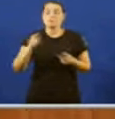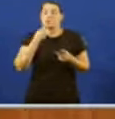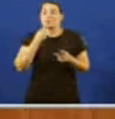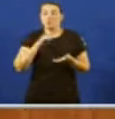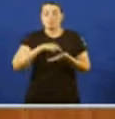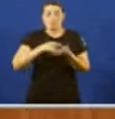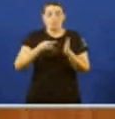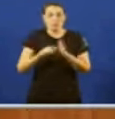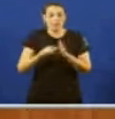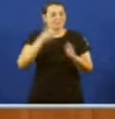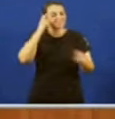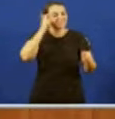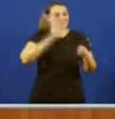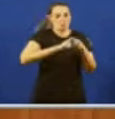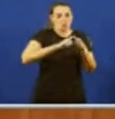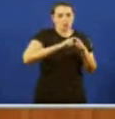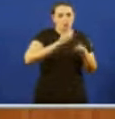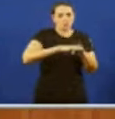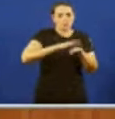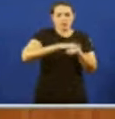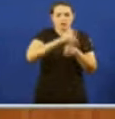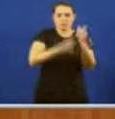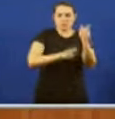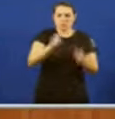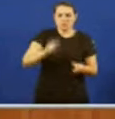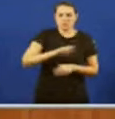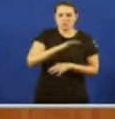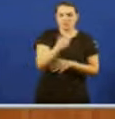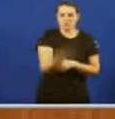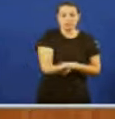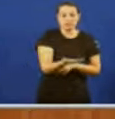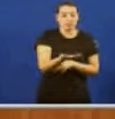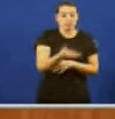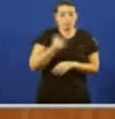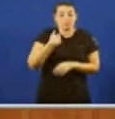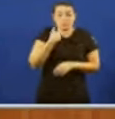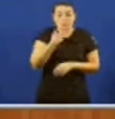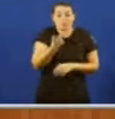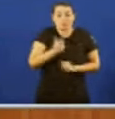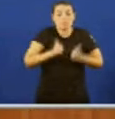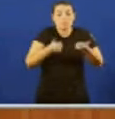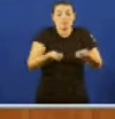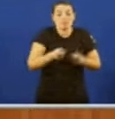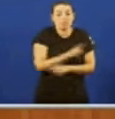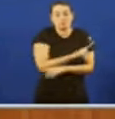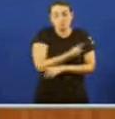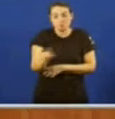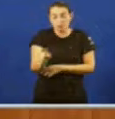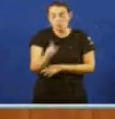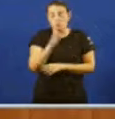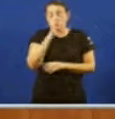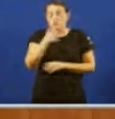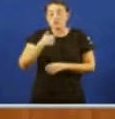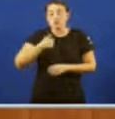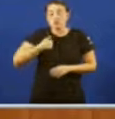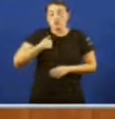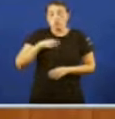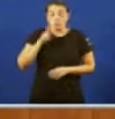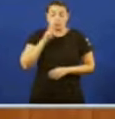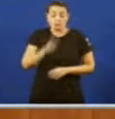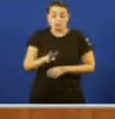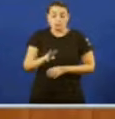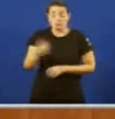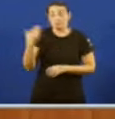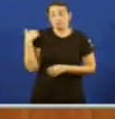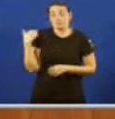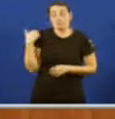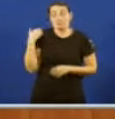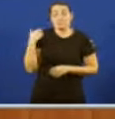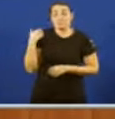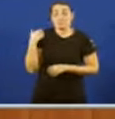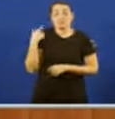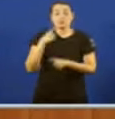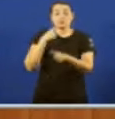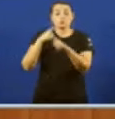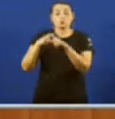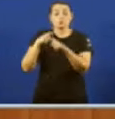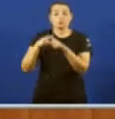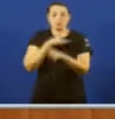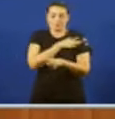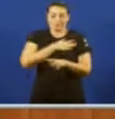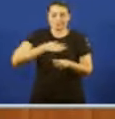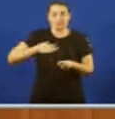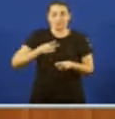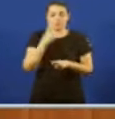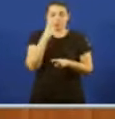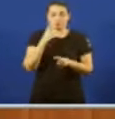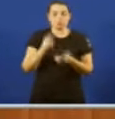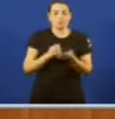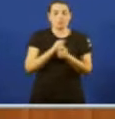psicológica A poboación afectada O decreto de axudas Que anunciaron a bombo e platillo En dous episodios Deben ser